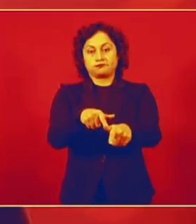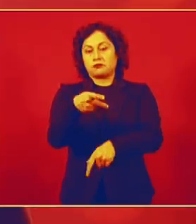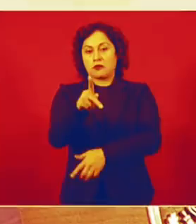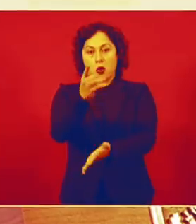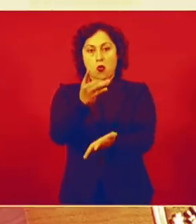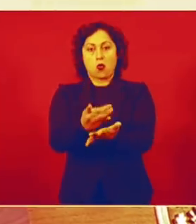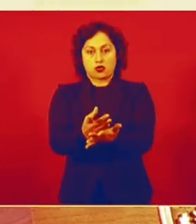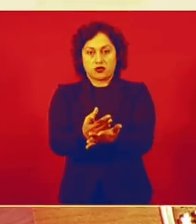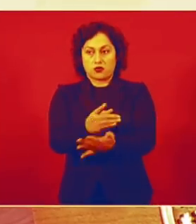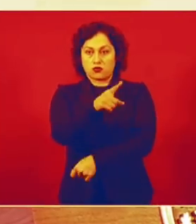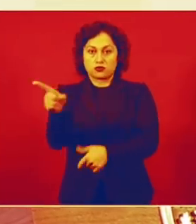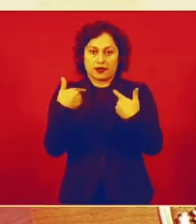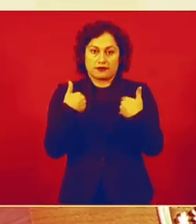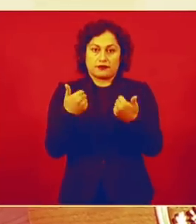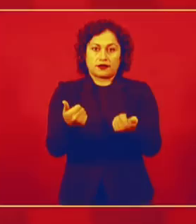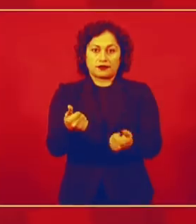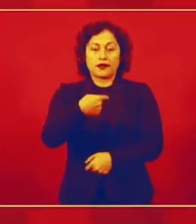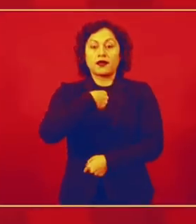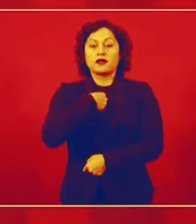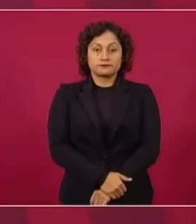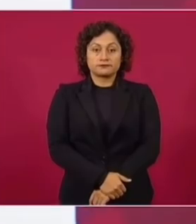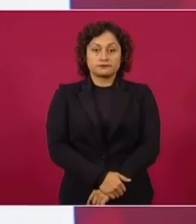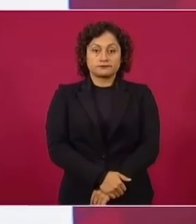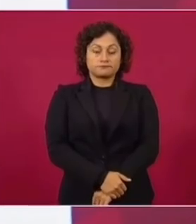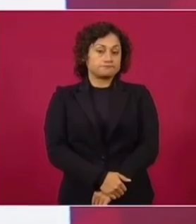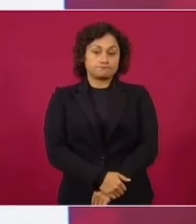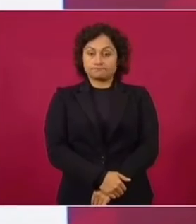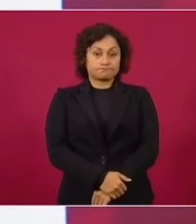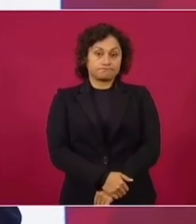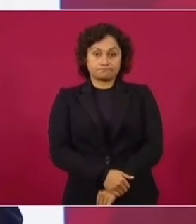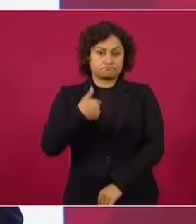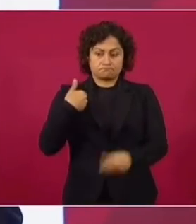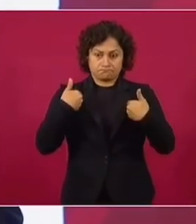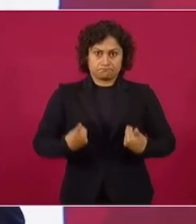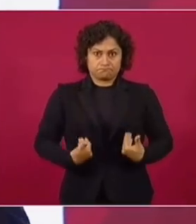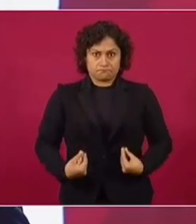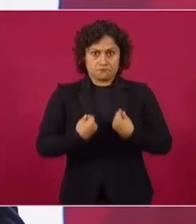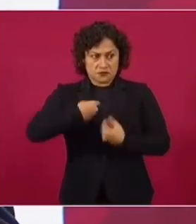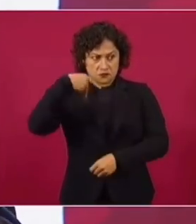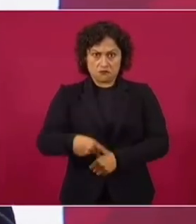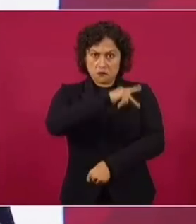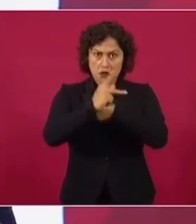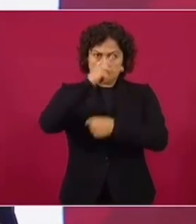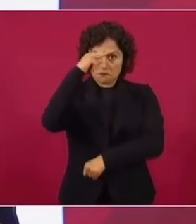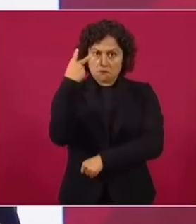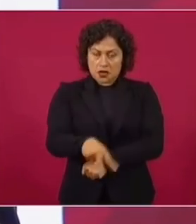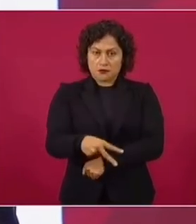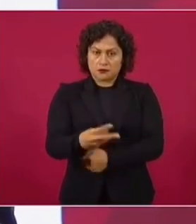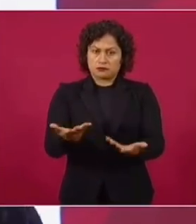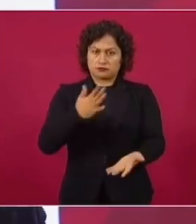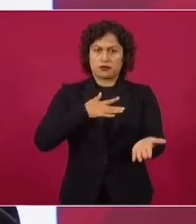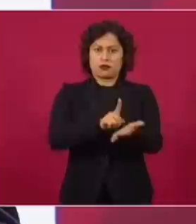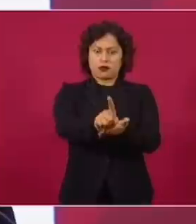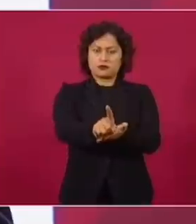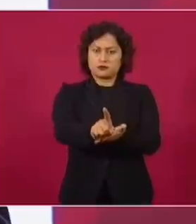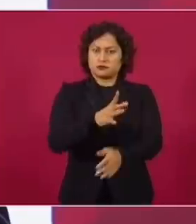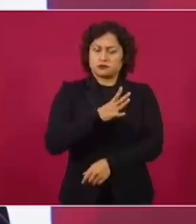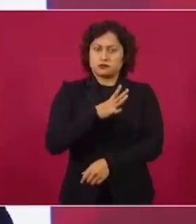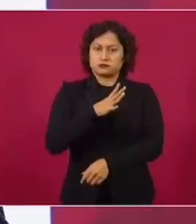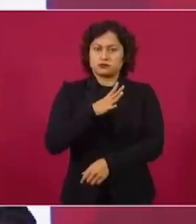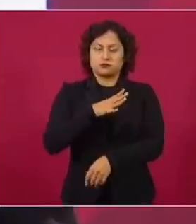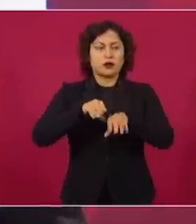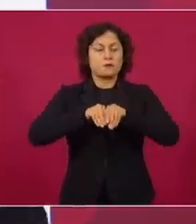de que no me voy a quedar cruzado de brazo. Porque soy ciudadano y tengo derecho a informar, pero sobre todo